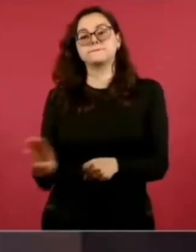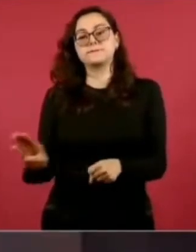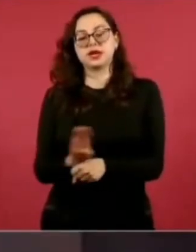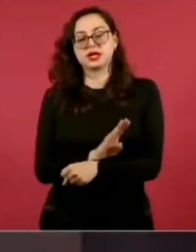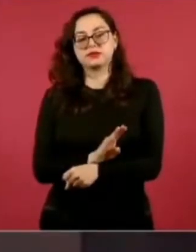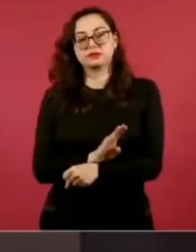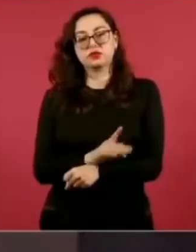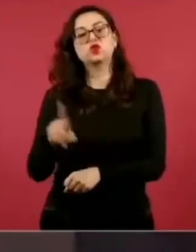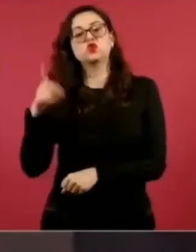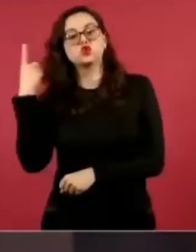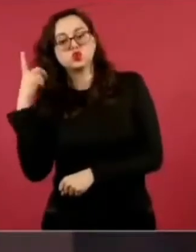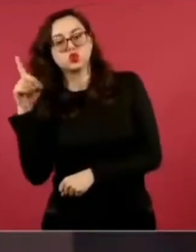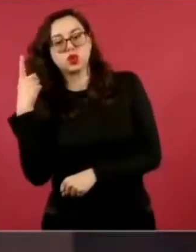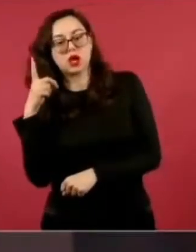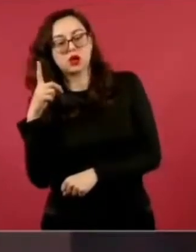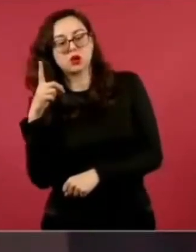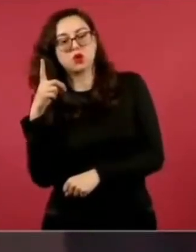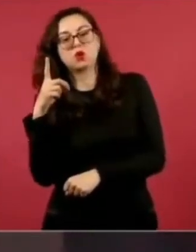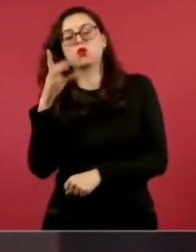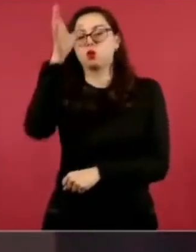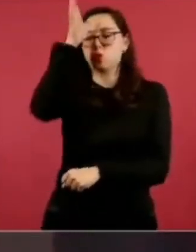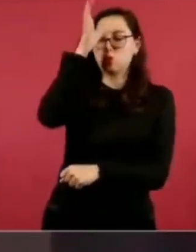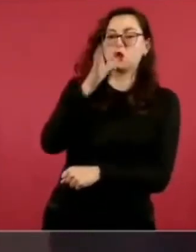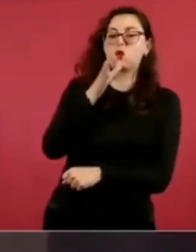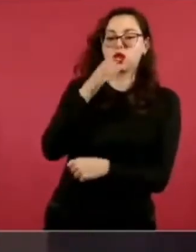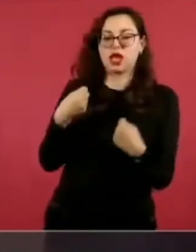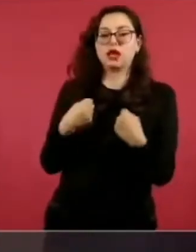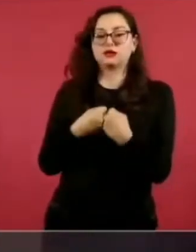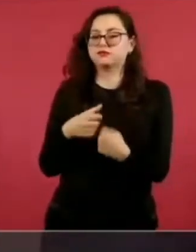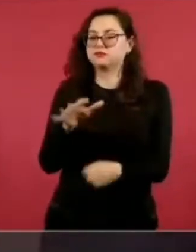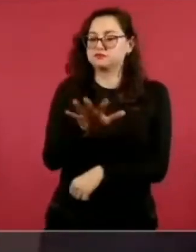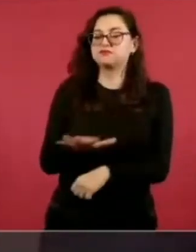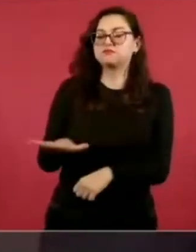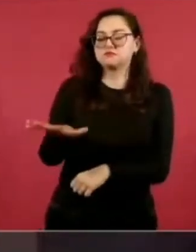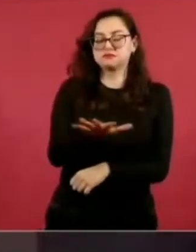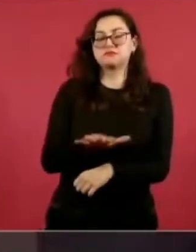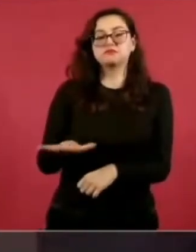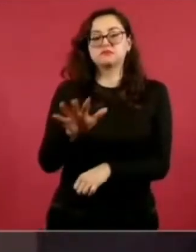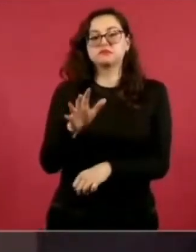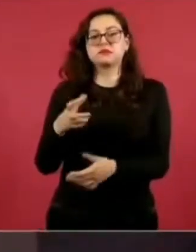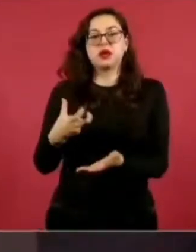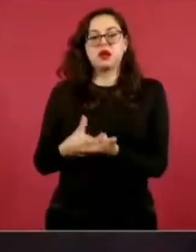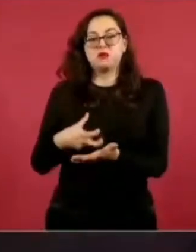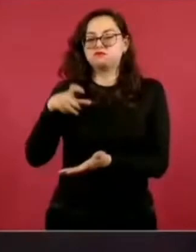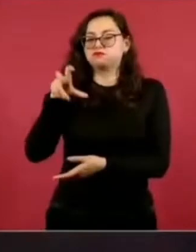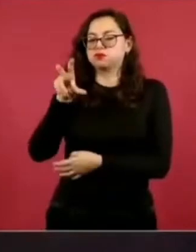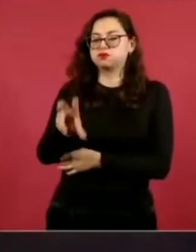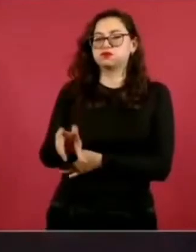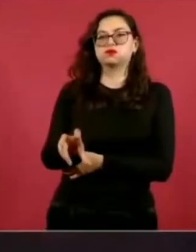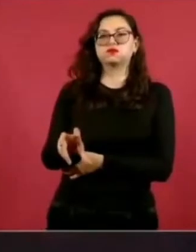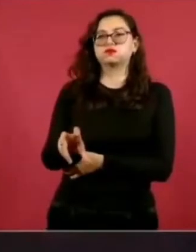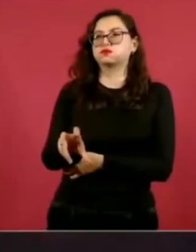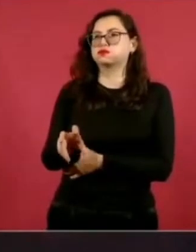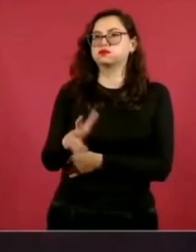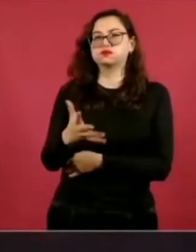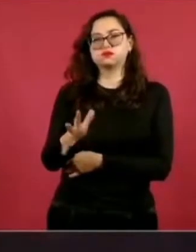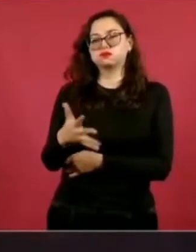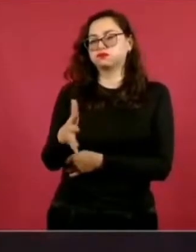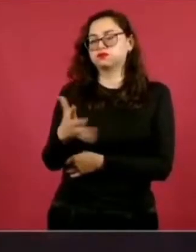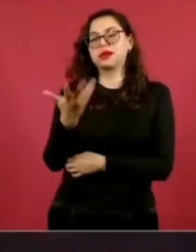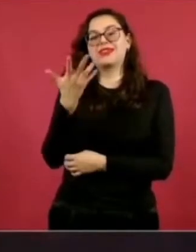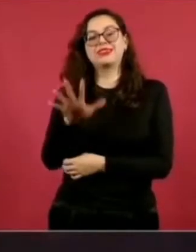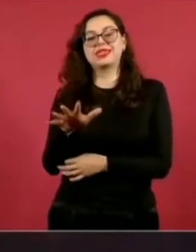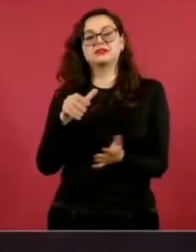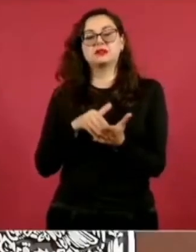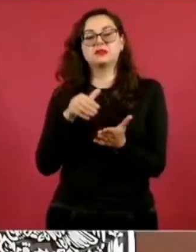de Durango como de Coahuila, de Coahuila, es una inversión de alrededor de 10